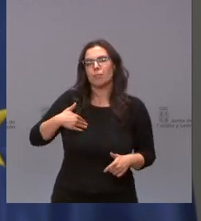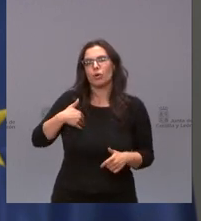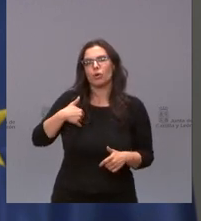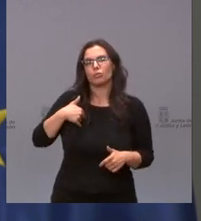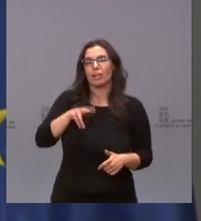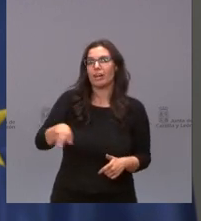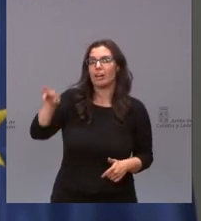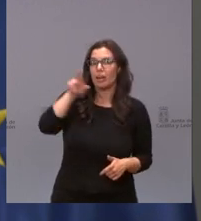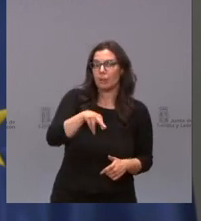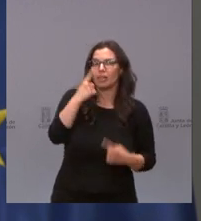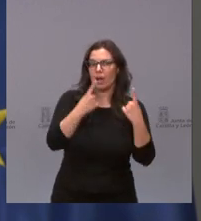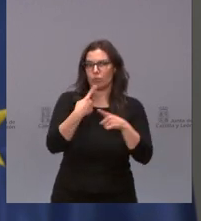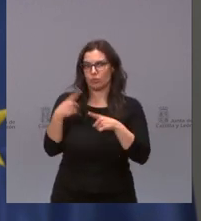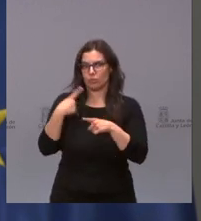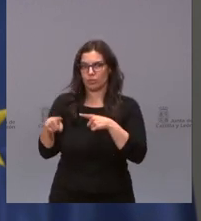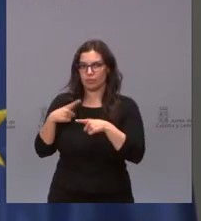queremos reiterar algunas cosas.